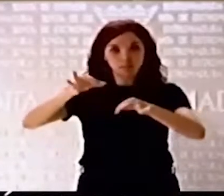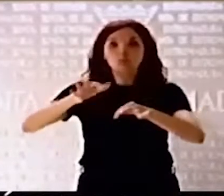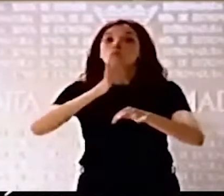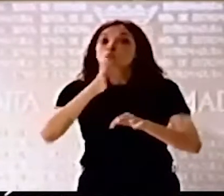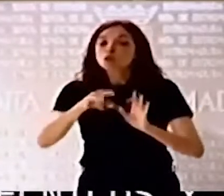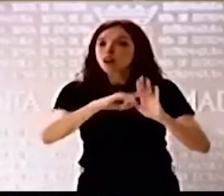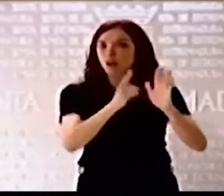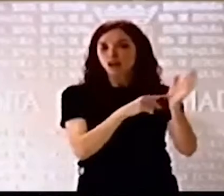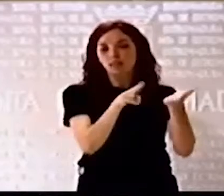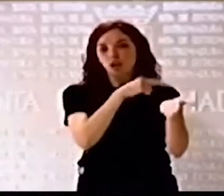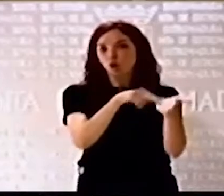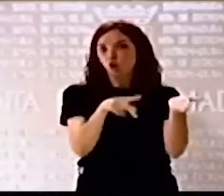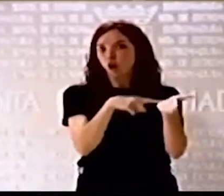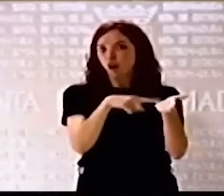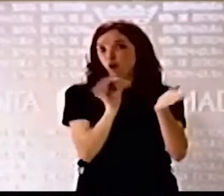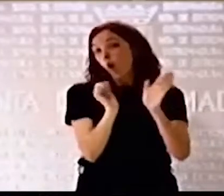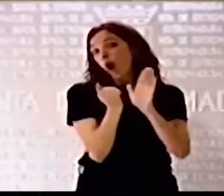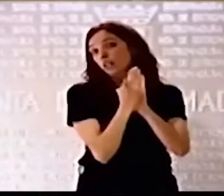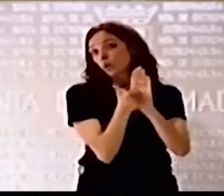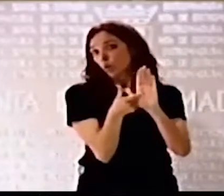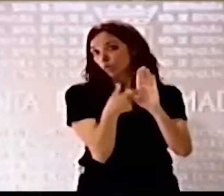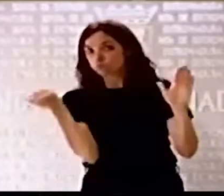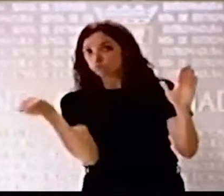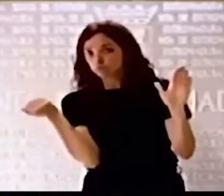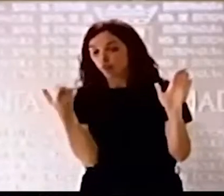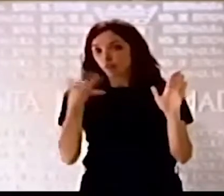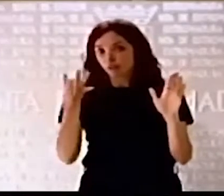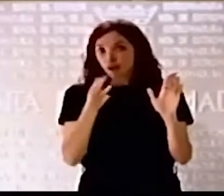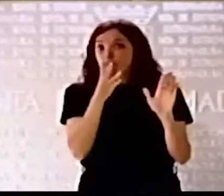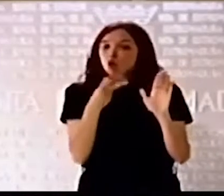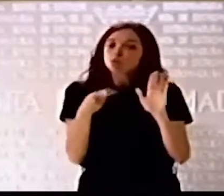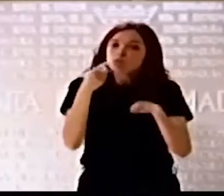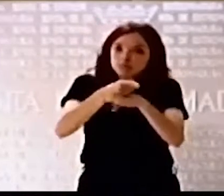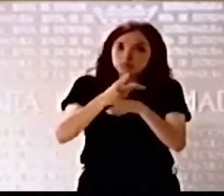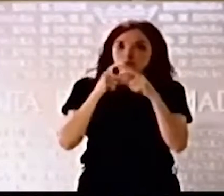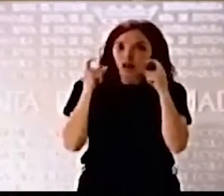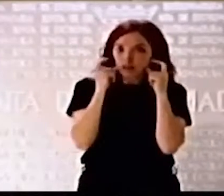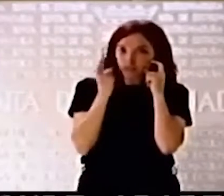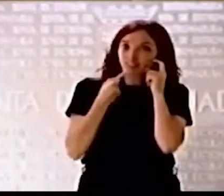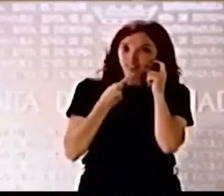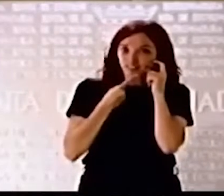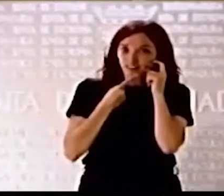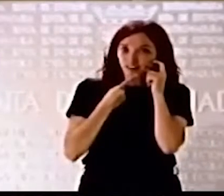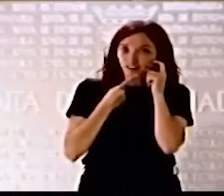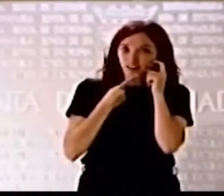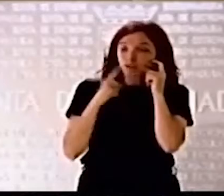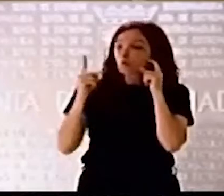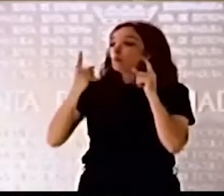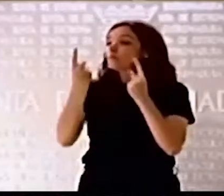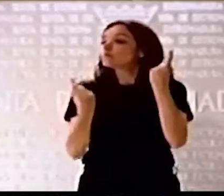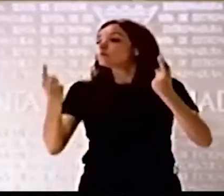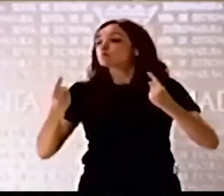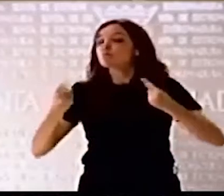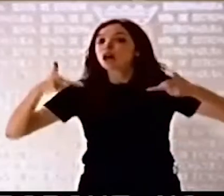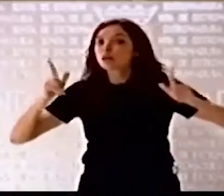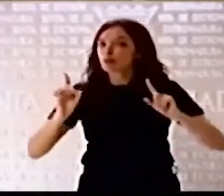o por lo menos ese artículo donde aparece esa reseña del uso de las mascarillas, porque no vale con una interpretación libre. Es que